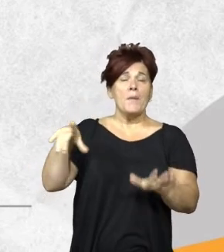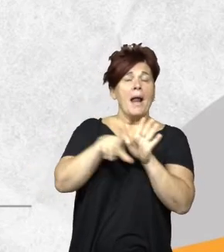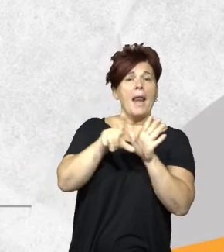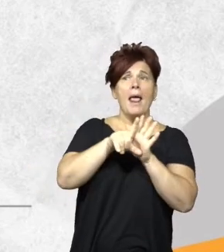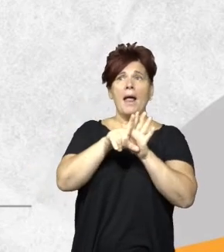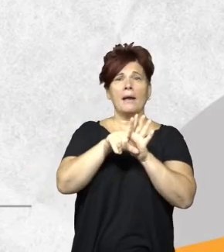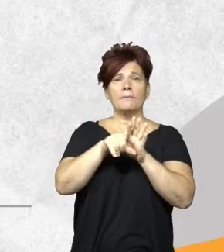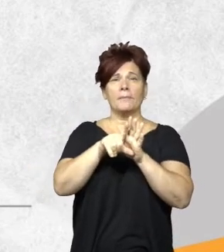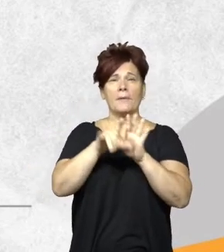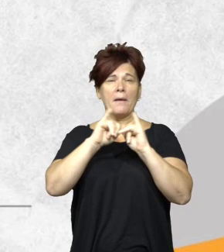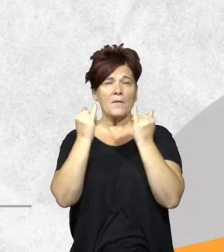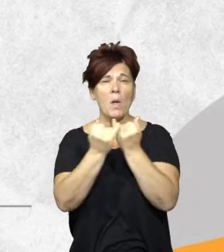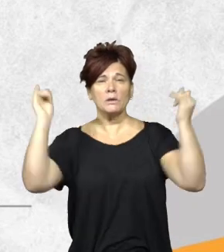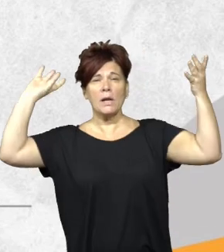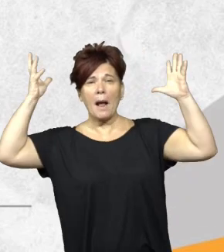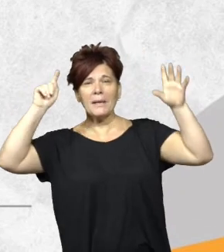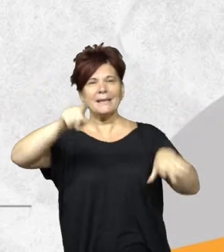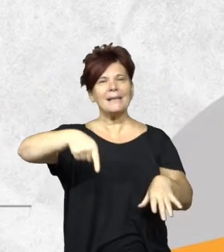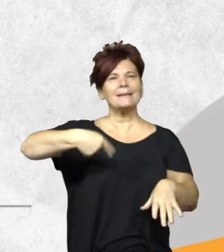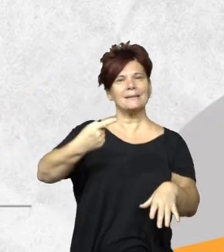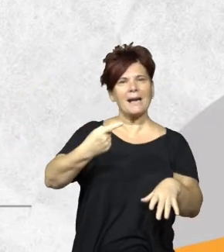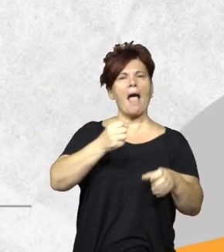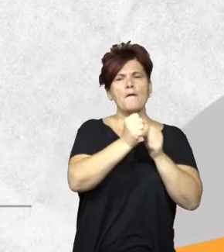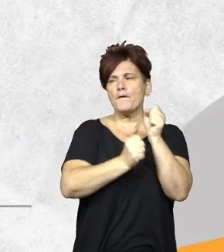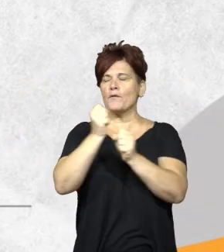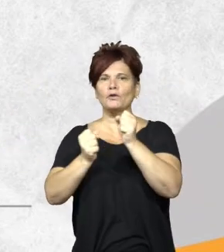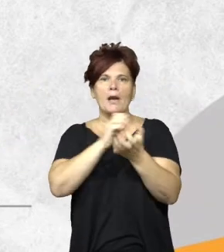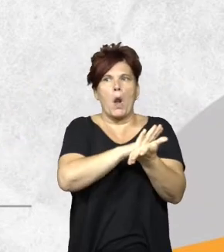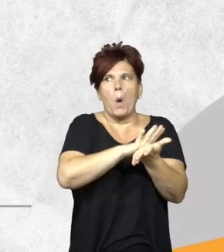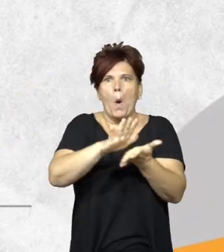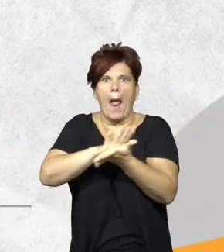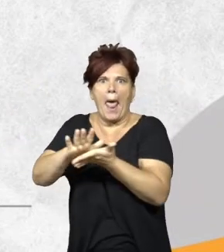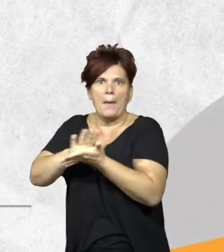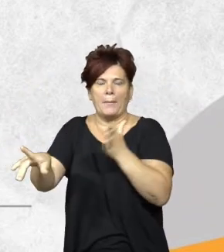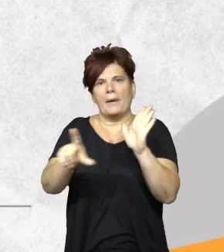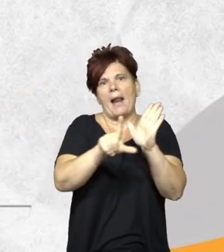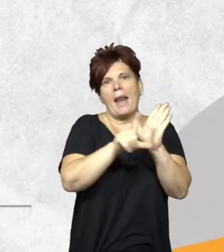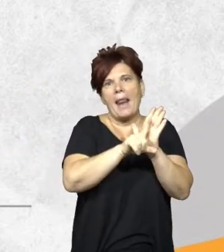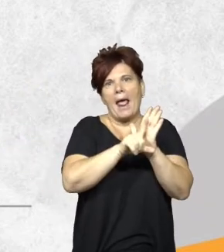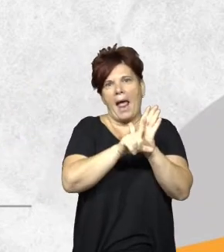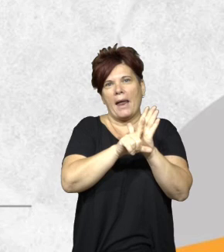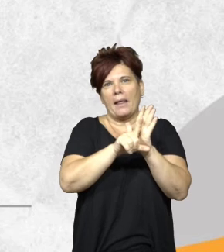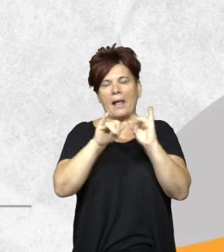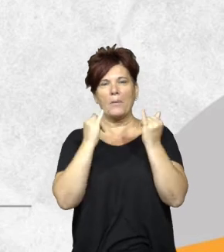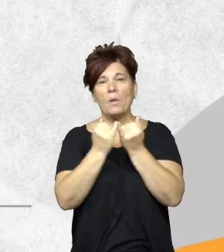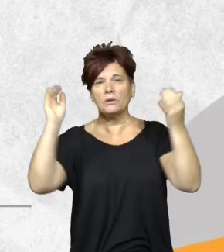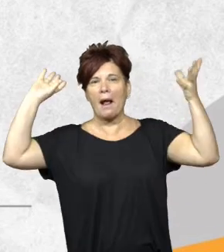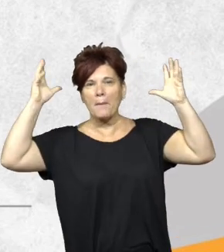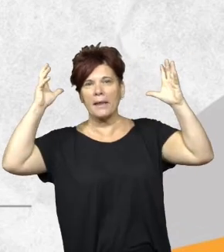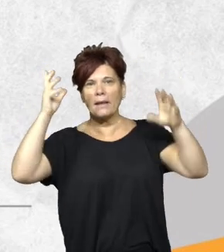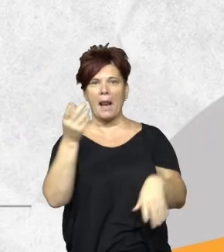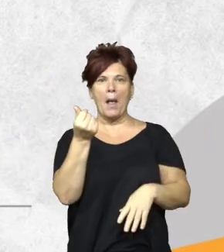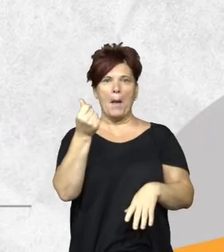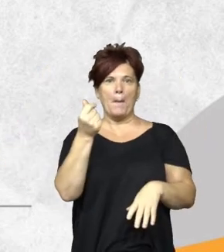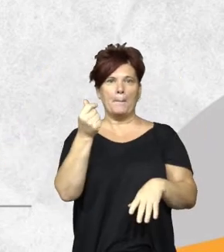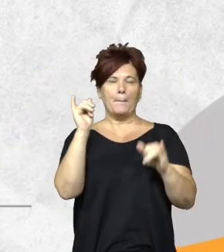va a traer aparejada una serie de funciones nuevas, porque la nueva ley de evaluación ambiental de presupuestos mínimos tiene